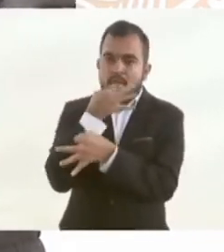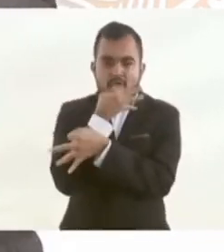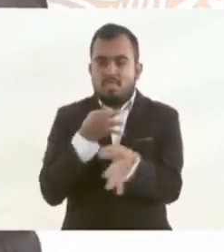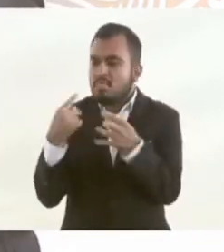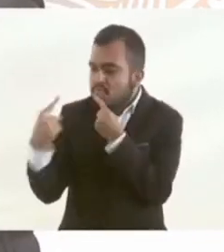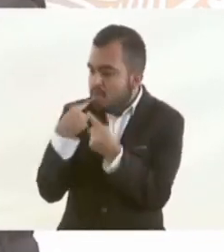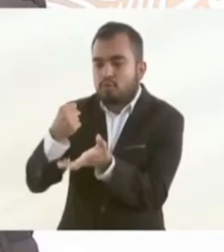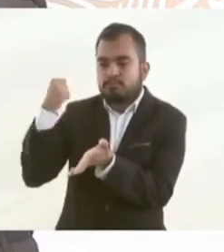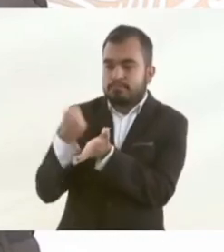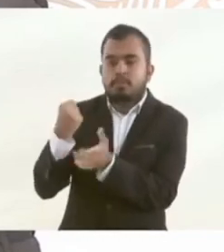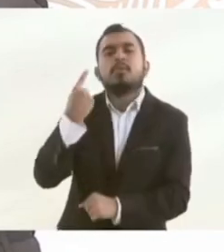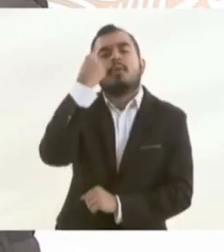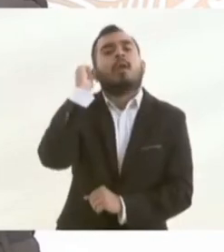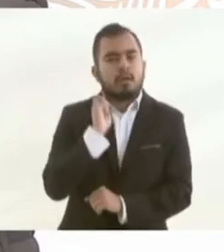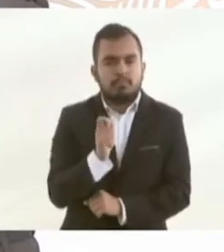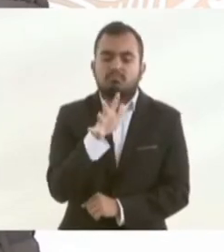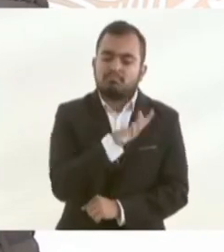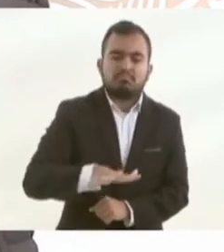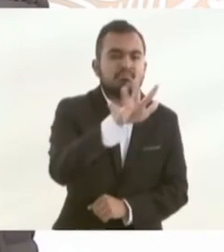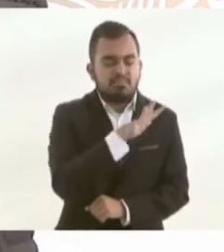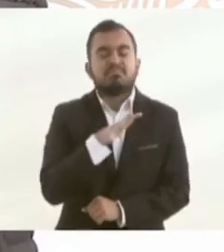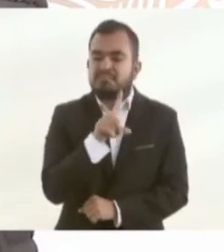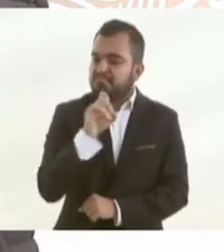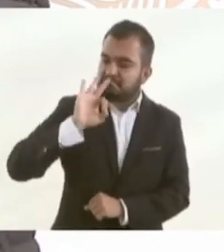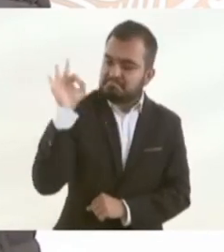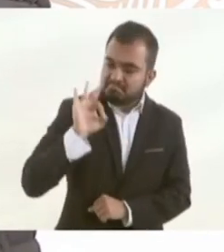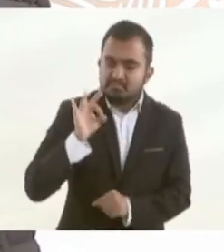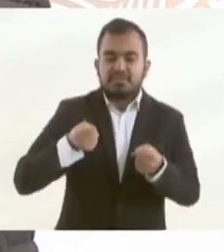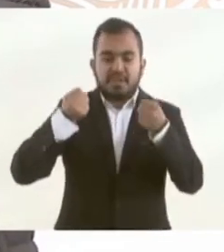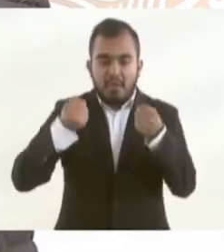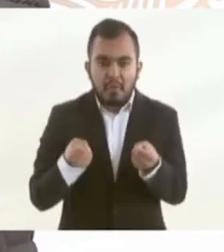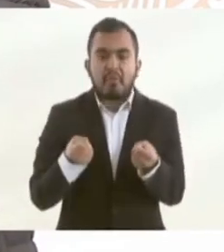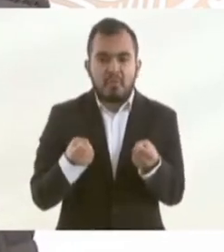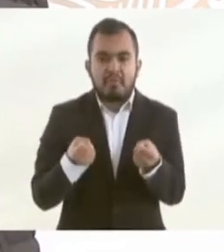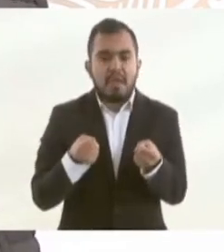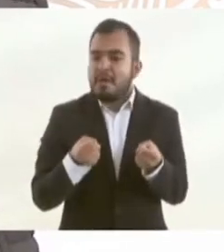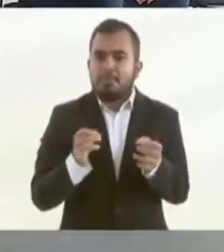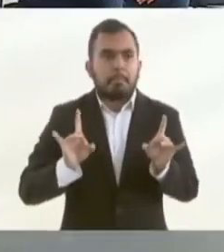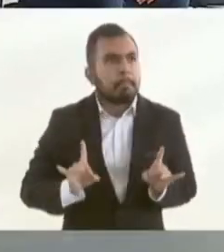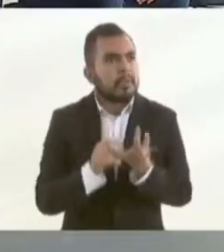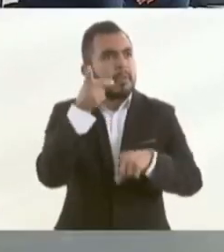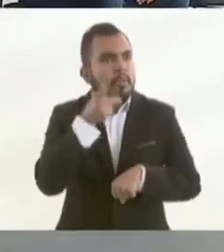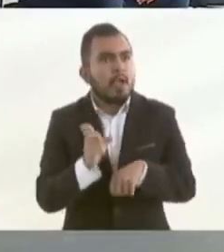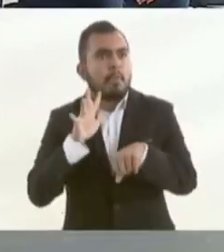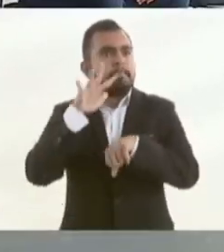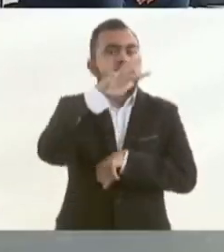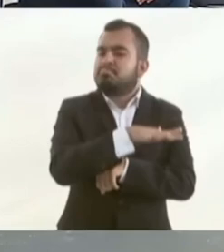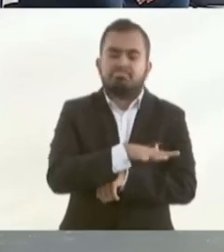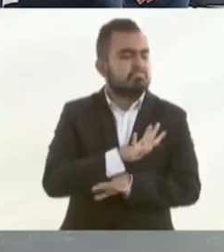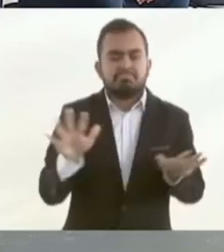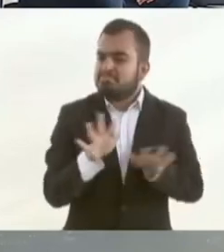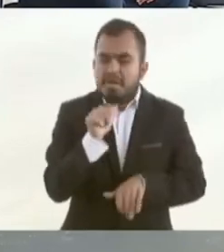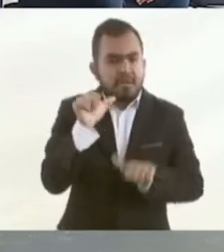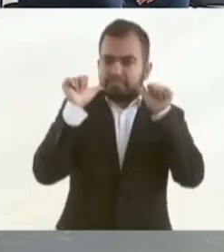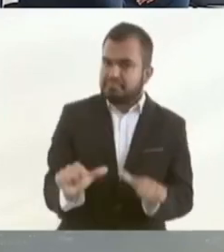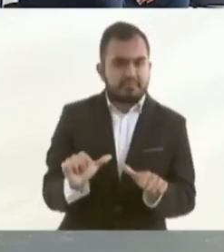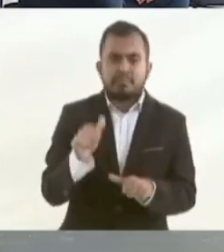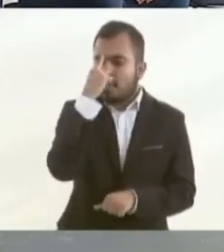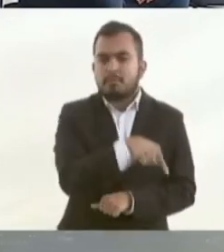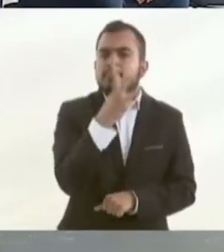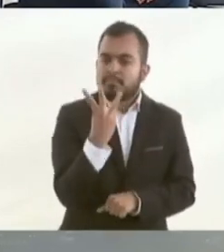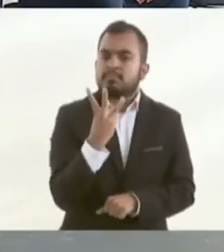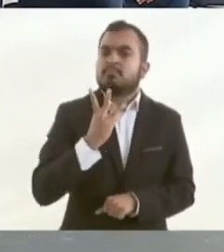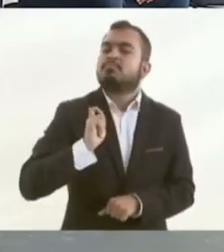estén completamente seguros de que no va a suceder nada que afecte a los pueblos. Que no se van